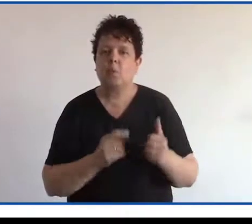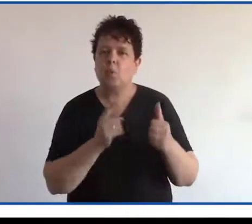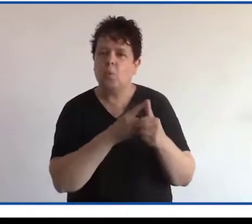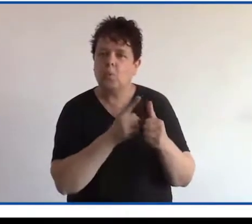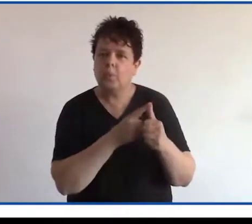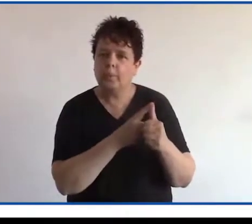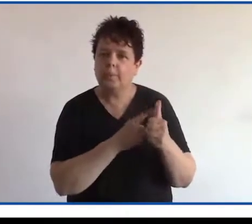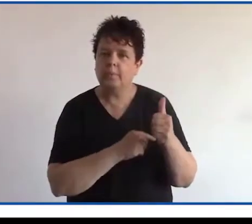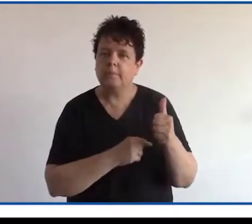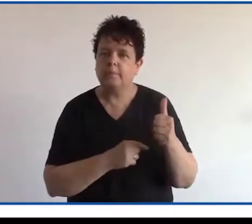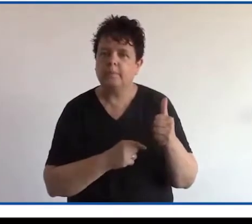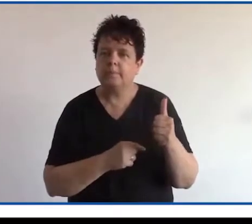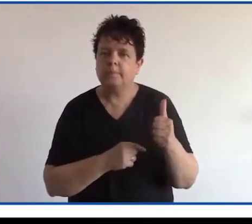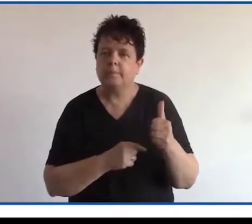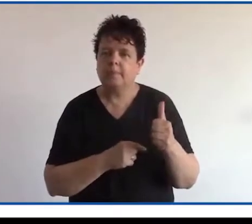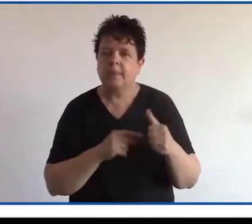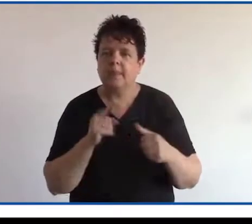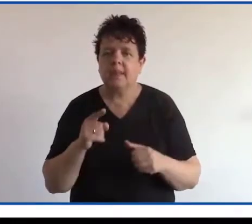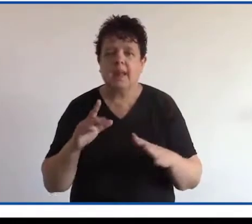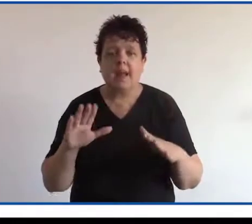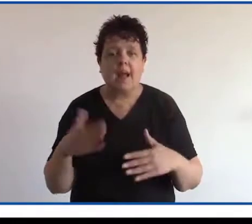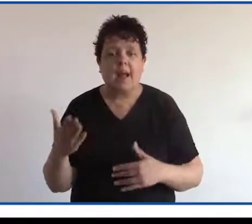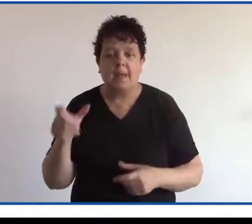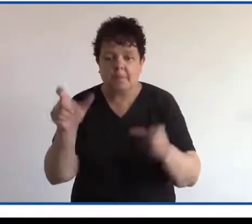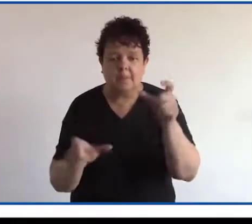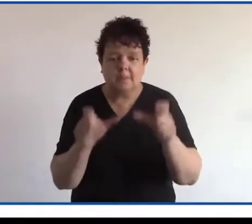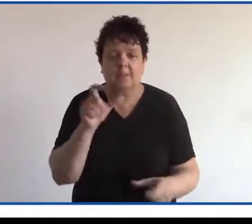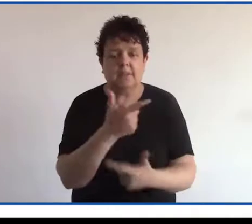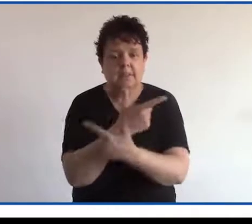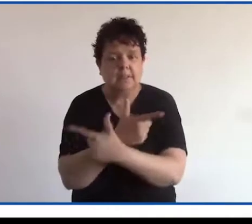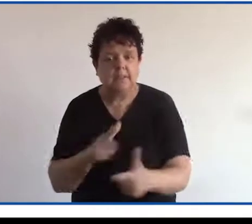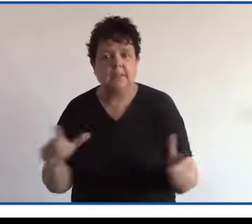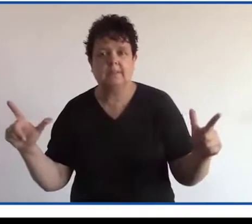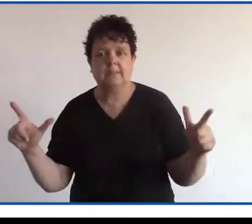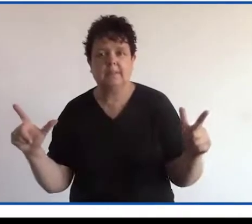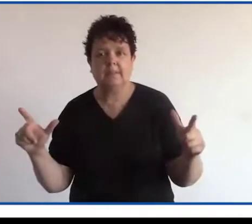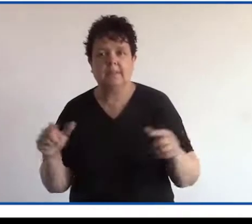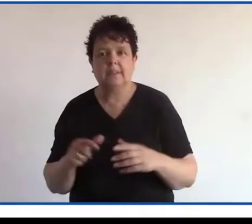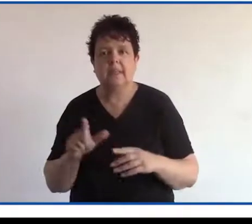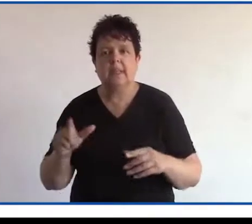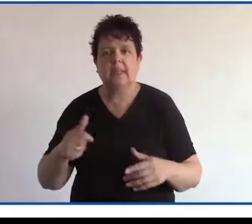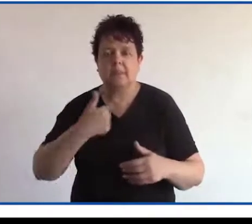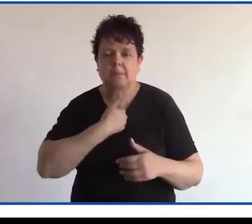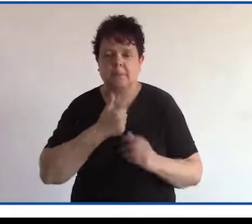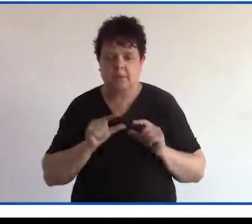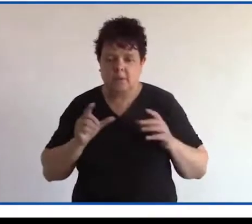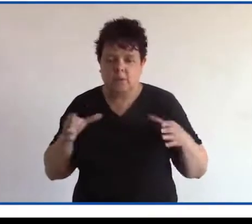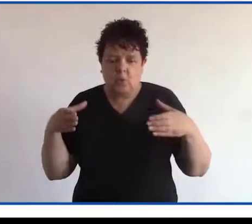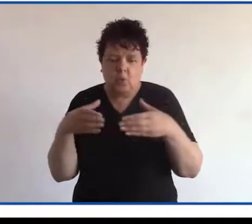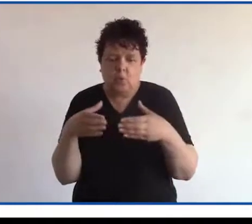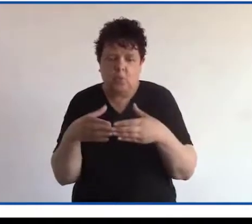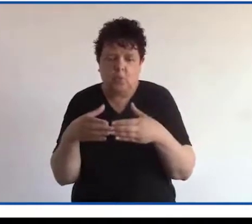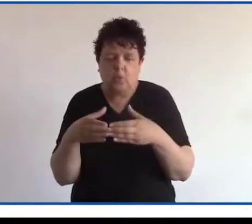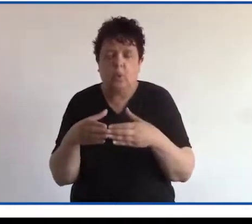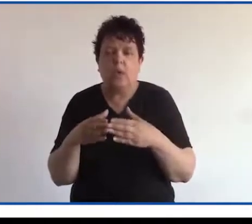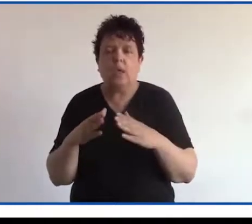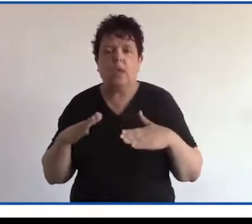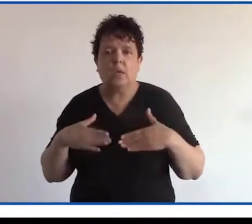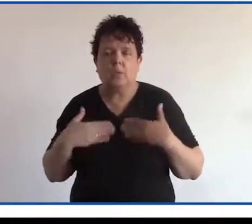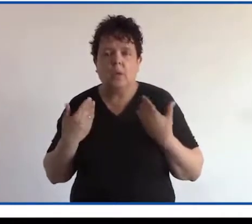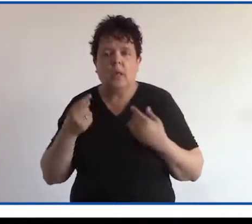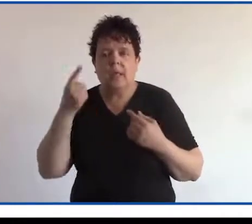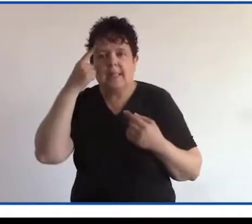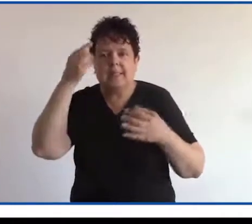1. La existencia de personas libres con sentido de pertenencia y con